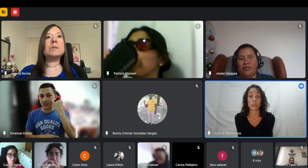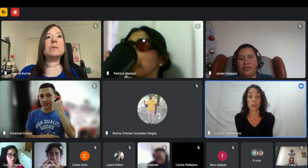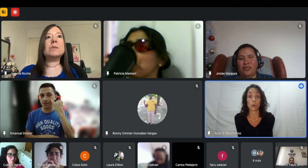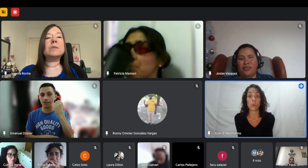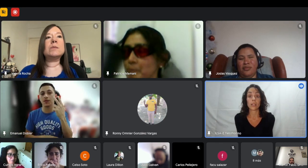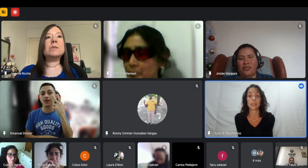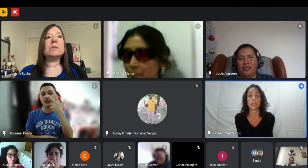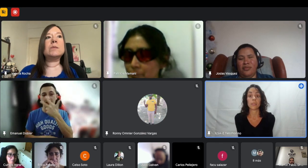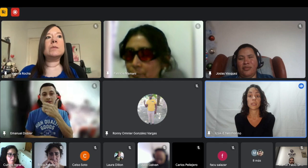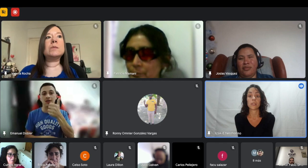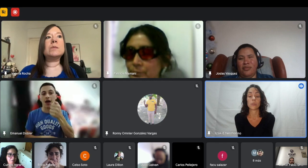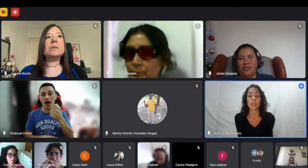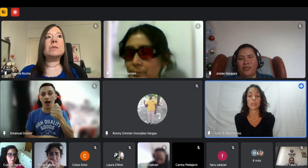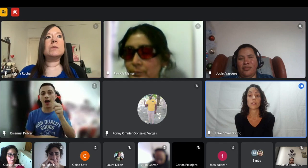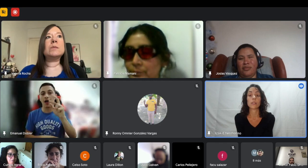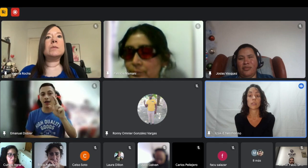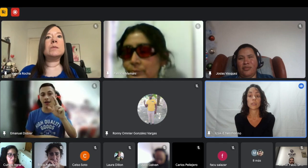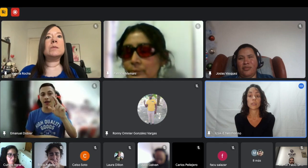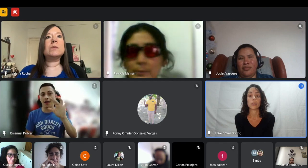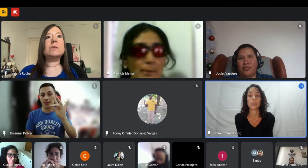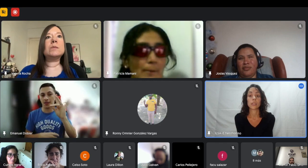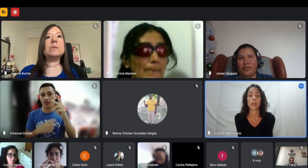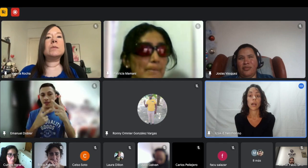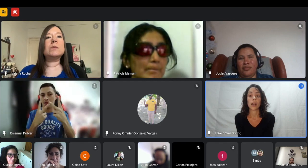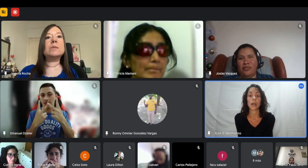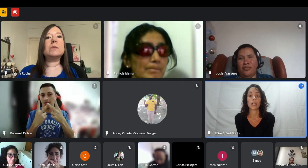sobre software tenía materia sobre eso